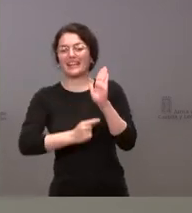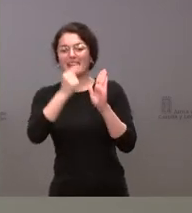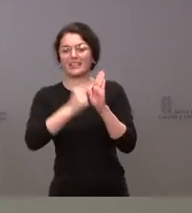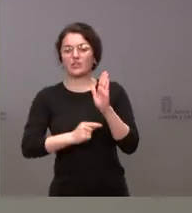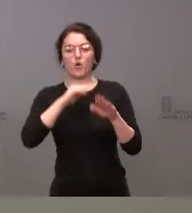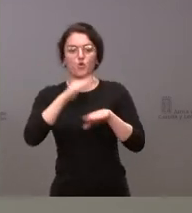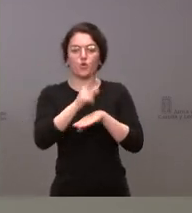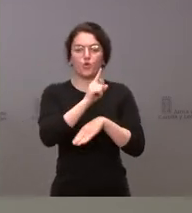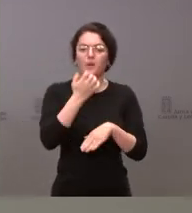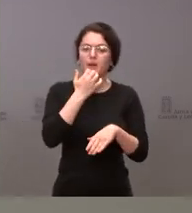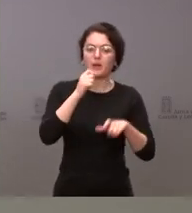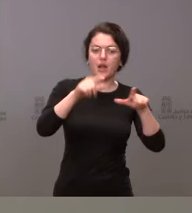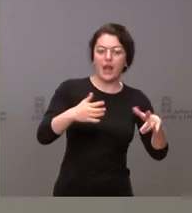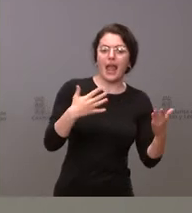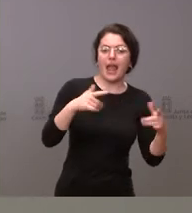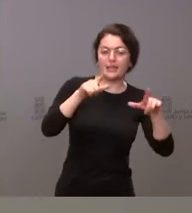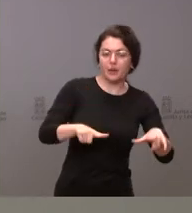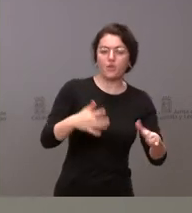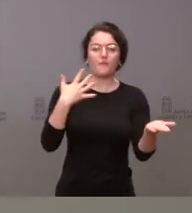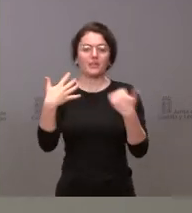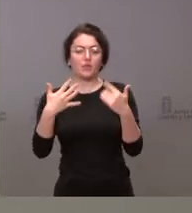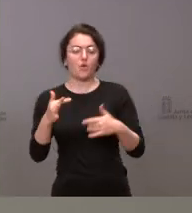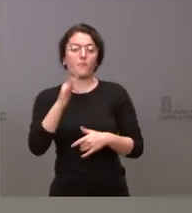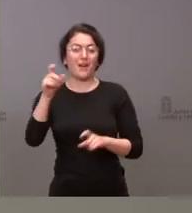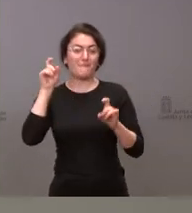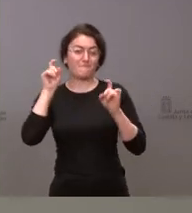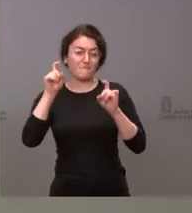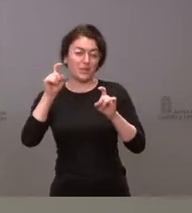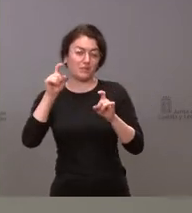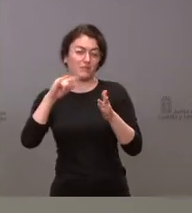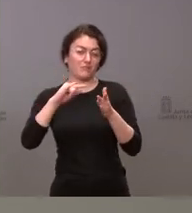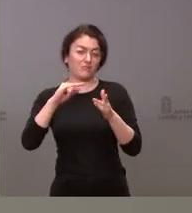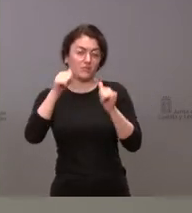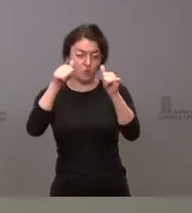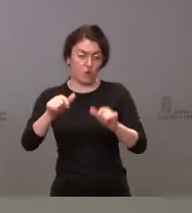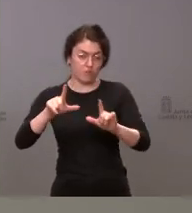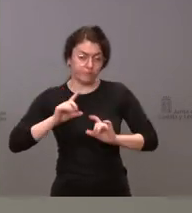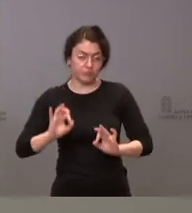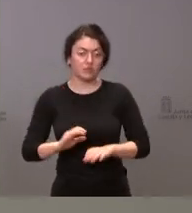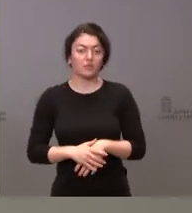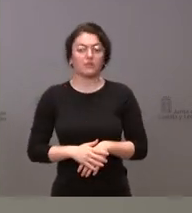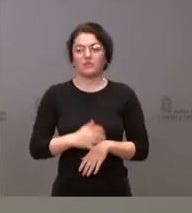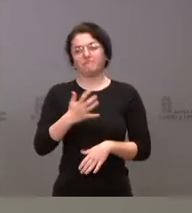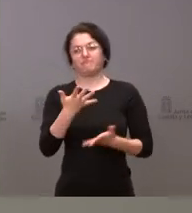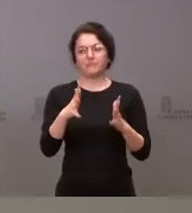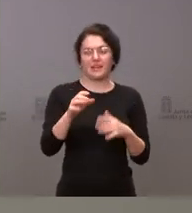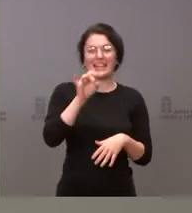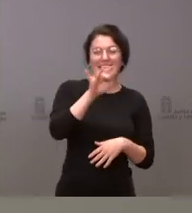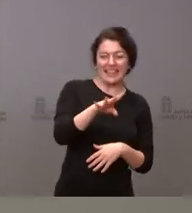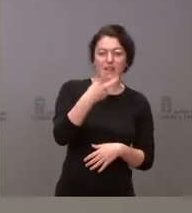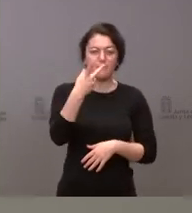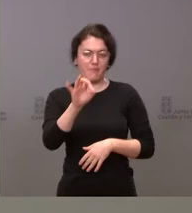ventilación y de titulación de los profesionales. Son unos 15-20 los que se han podido quedar fuera en este momento.